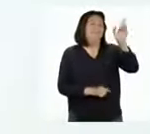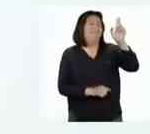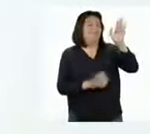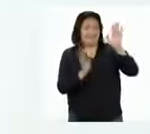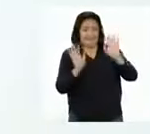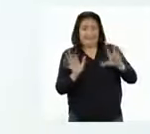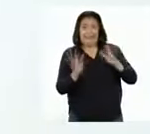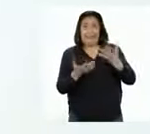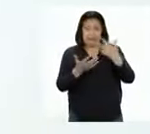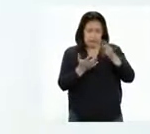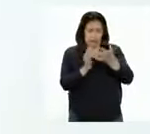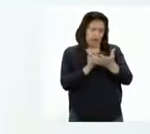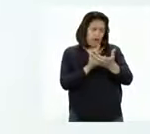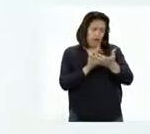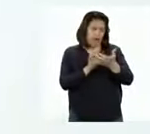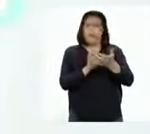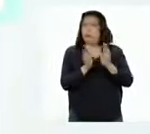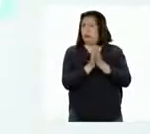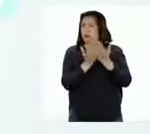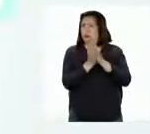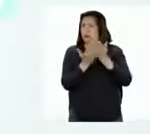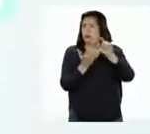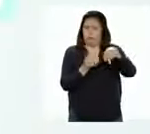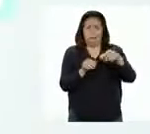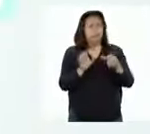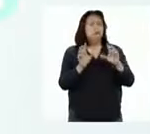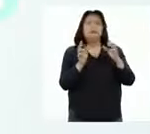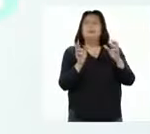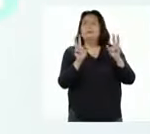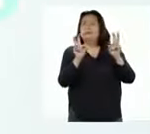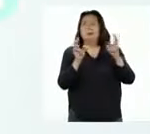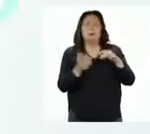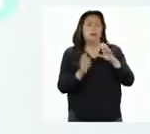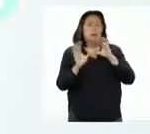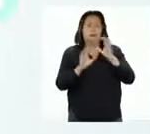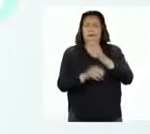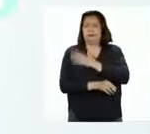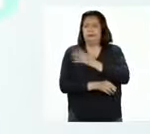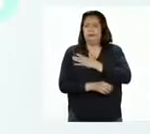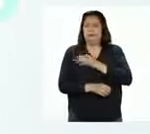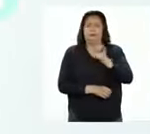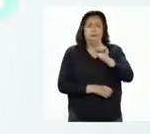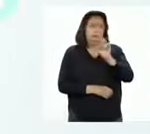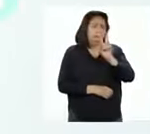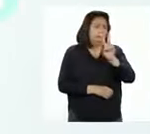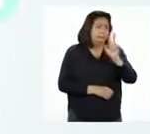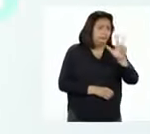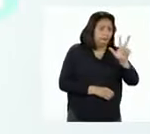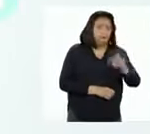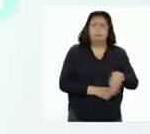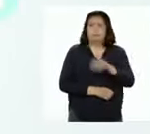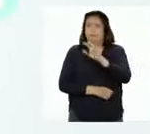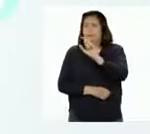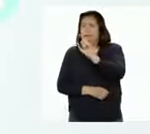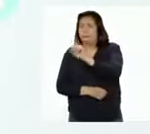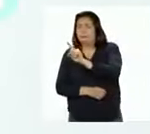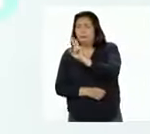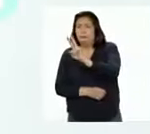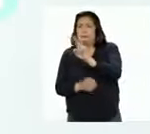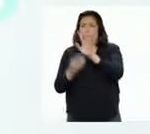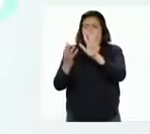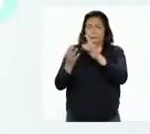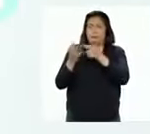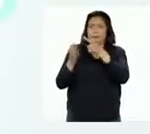Profesora, justo acabo de encontrar en el cuaderno de trabajo de comunicación de quinto grado, en las páginas 128 y 129, una